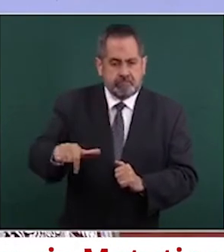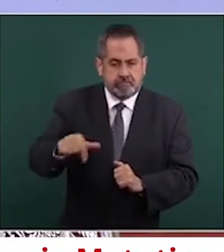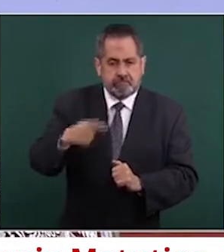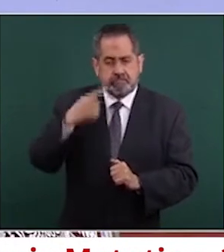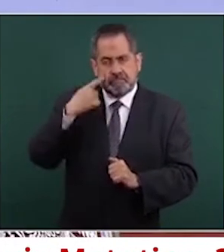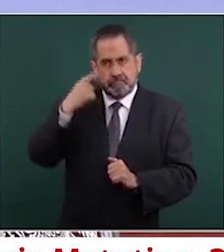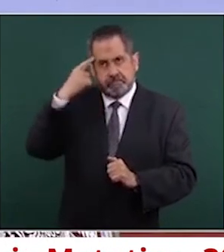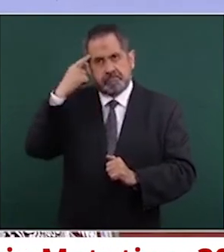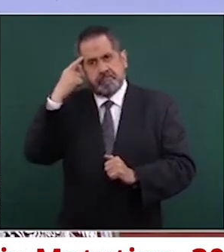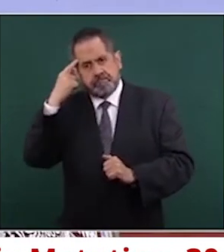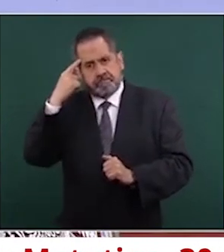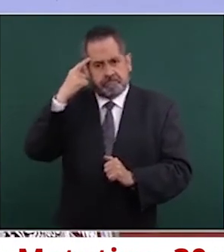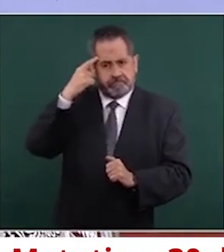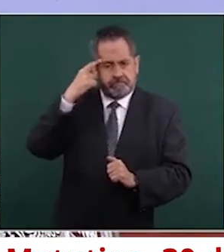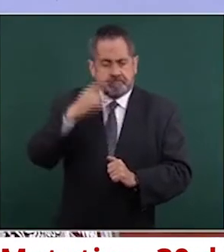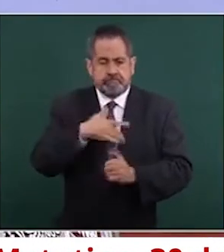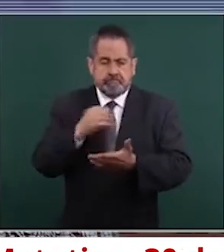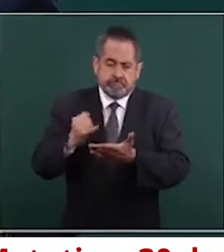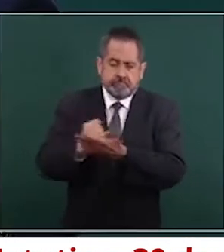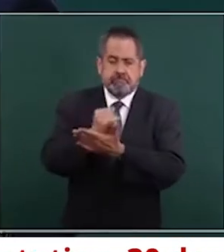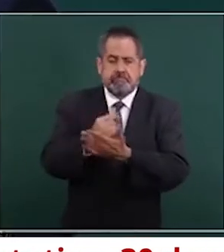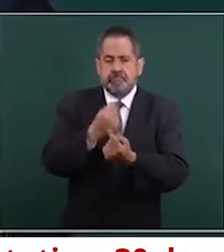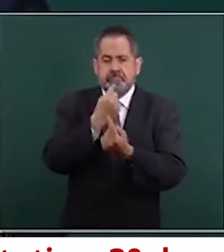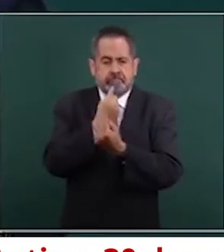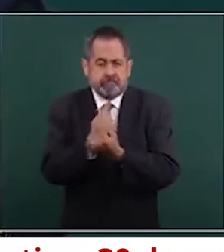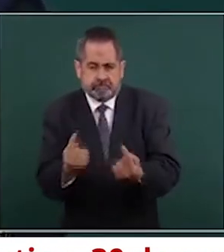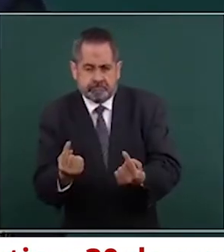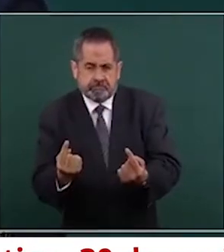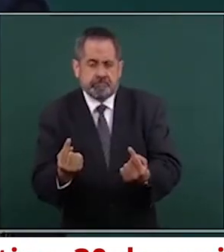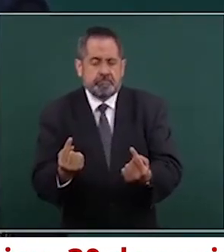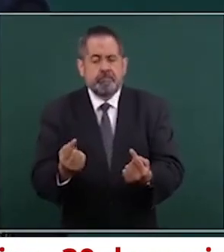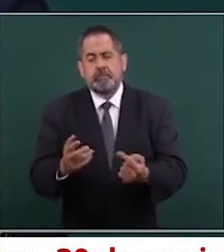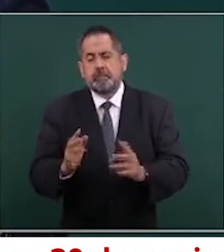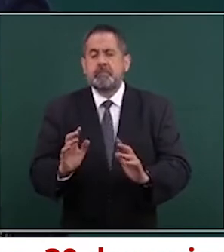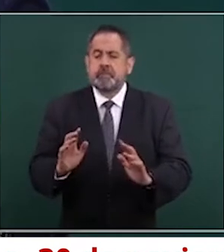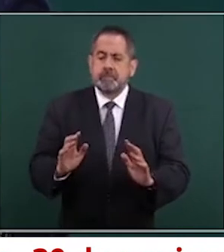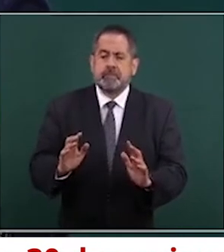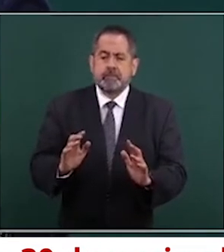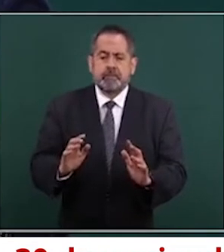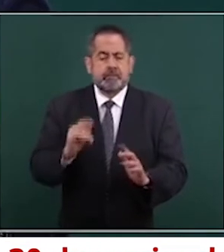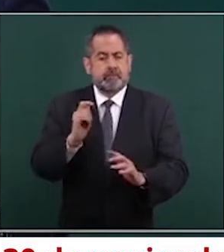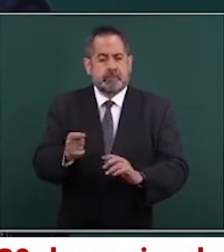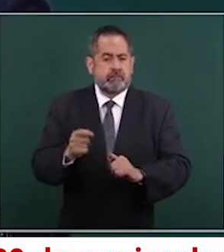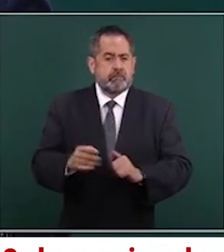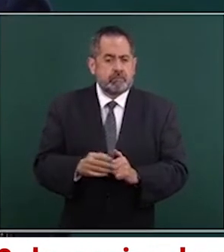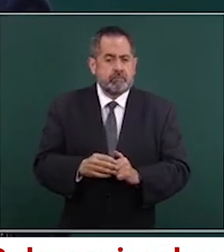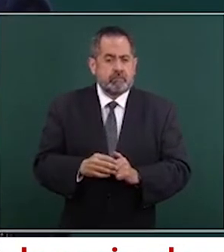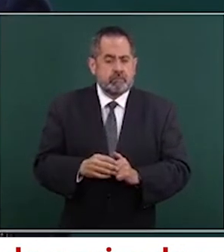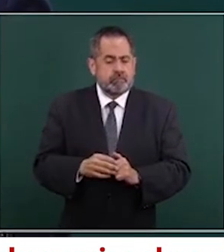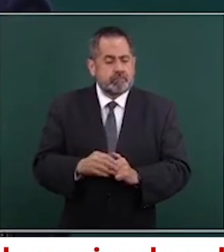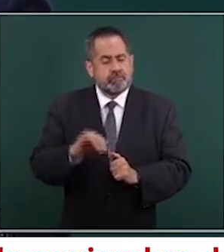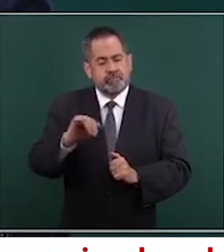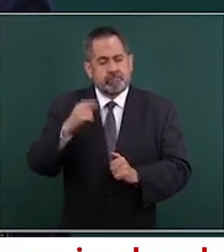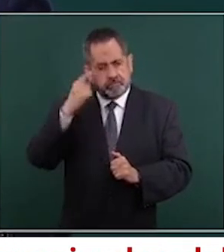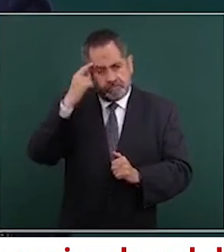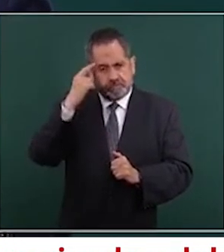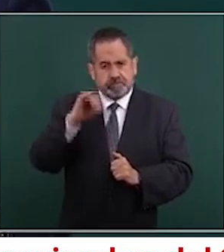niños y sí vamos a